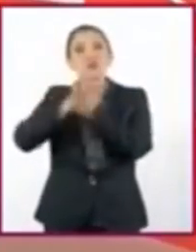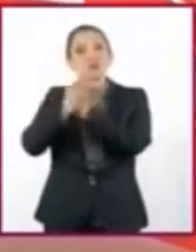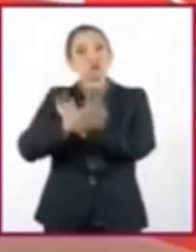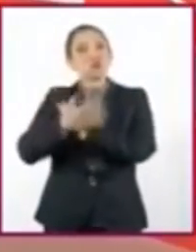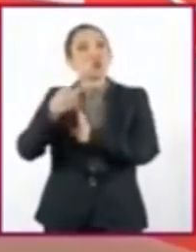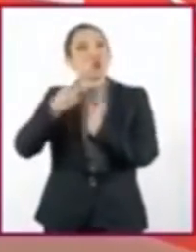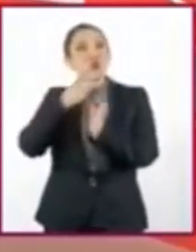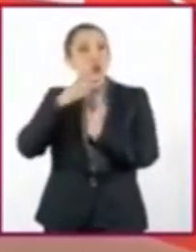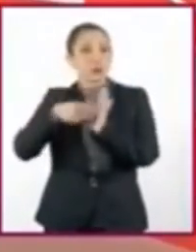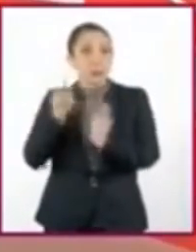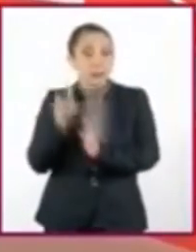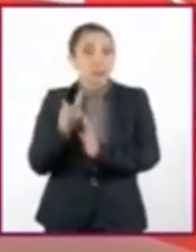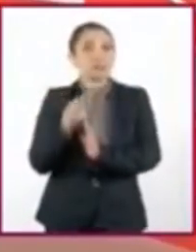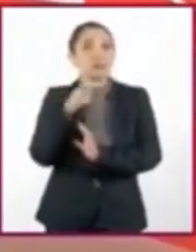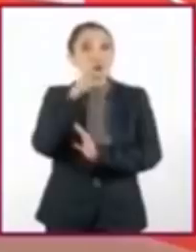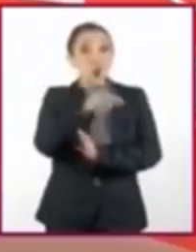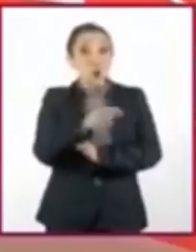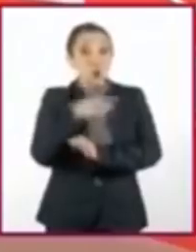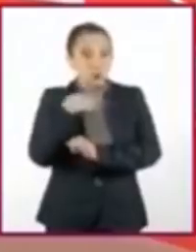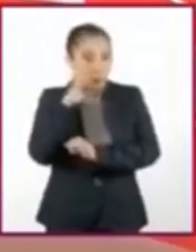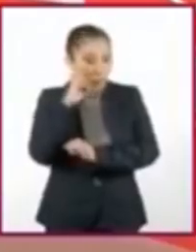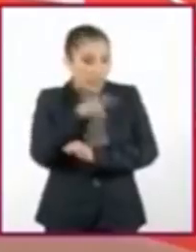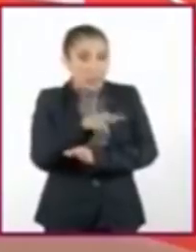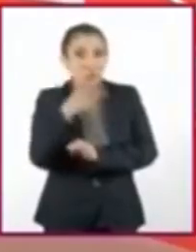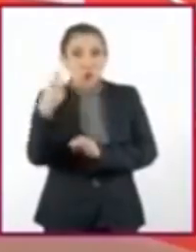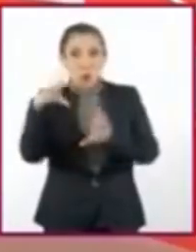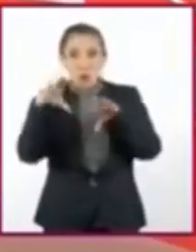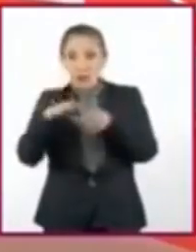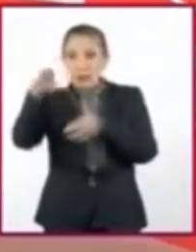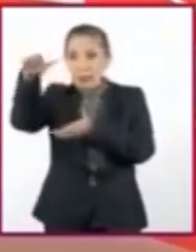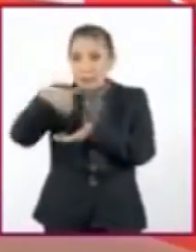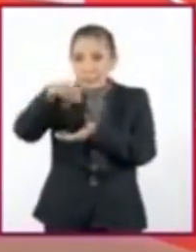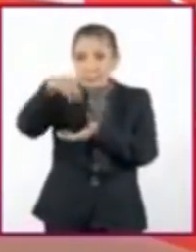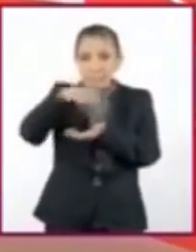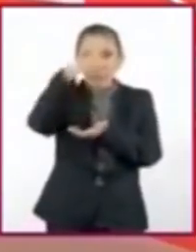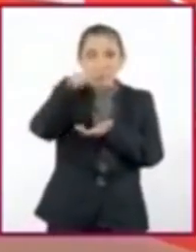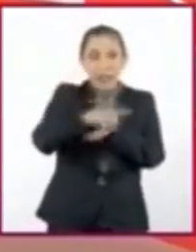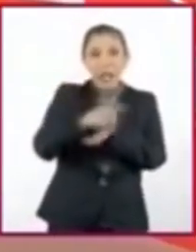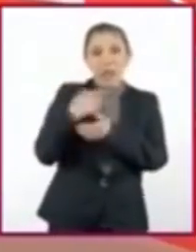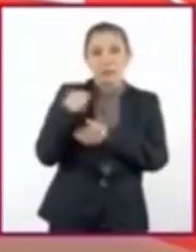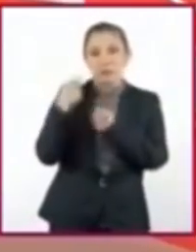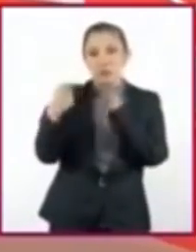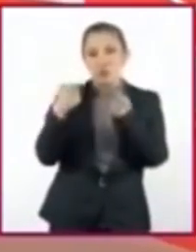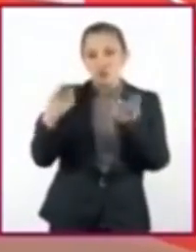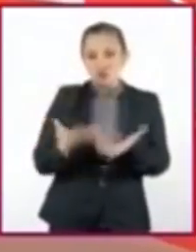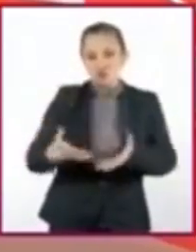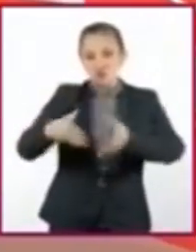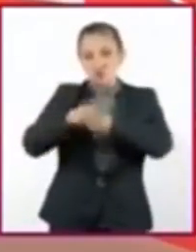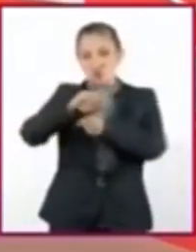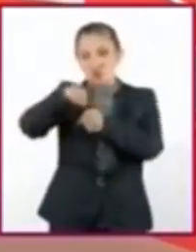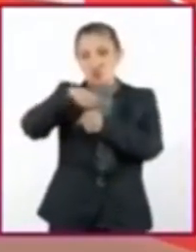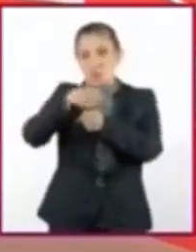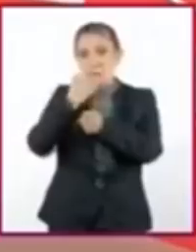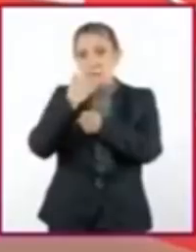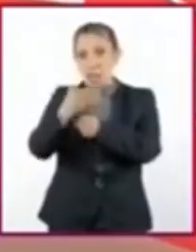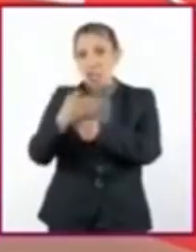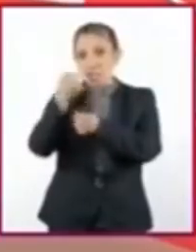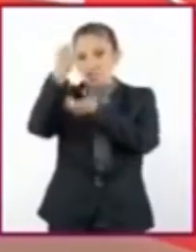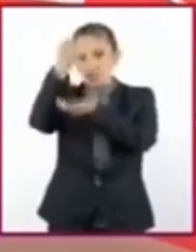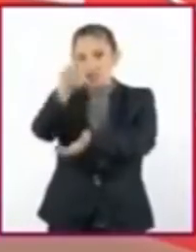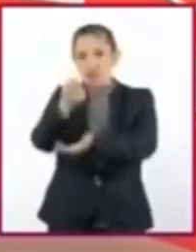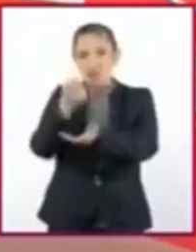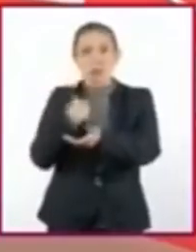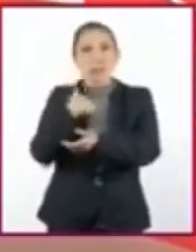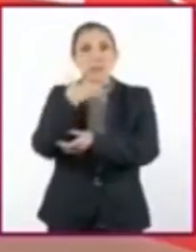Recuperen aquellos residuos de su comunidad para darles un manejo adecuado. ¿A qué nos referimos con esto?